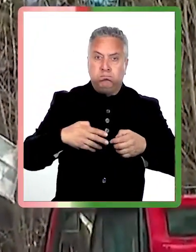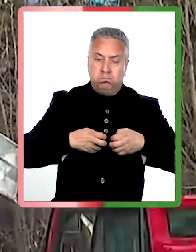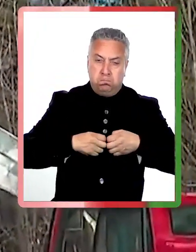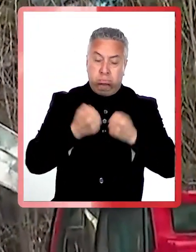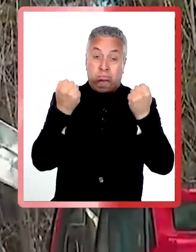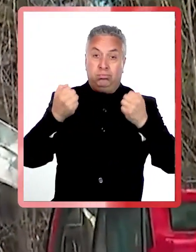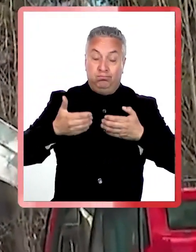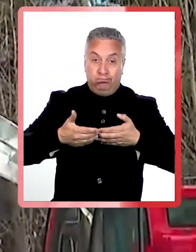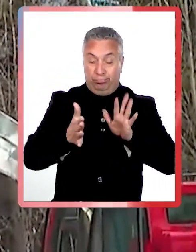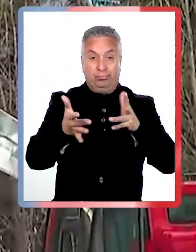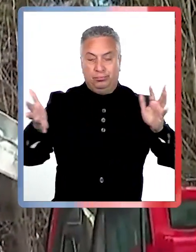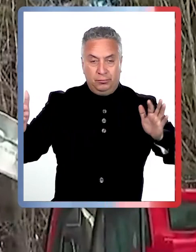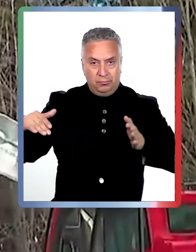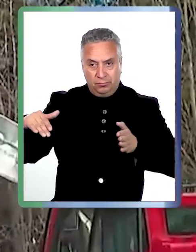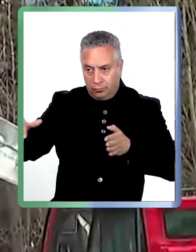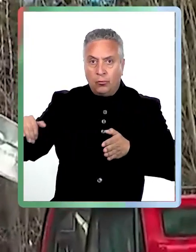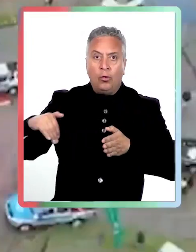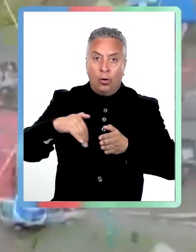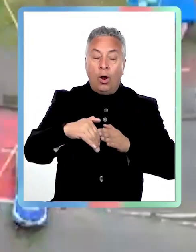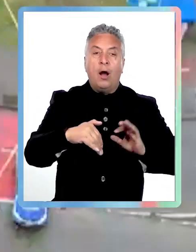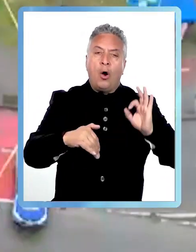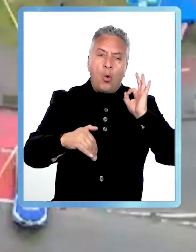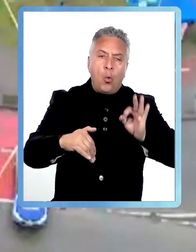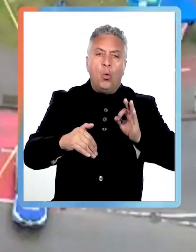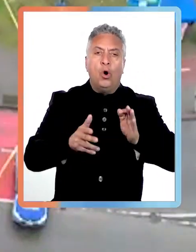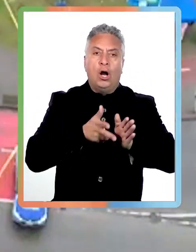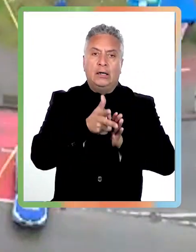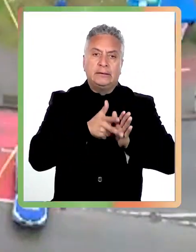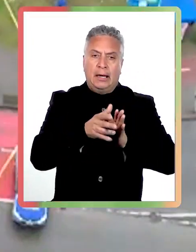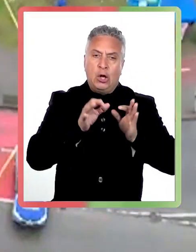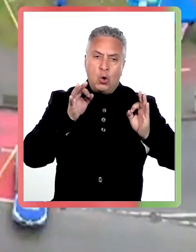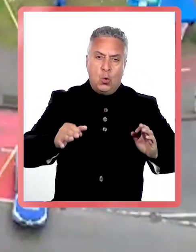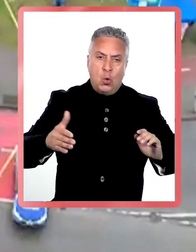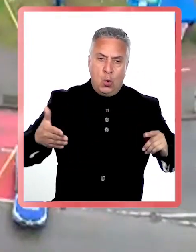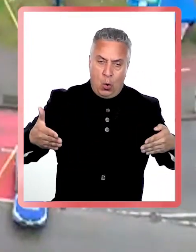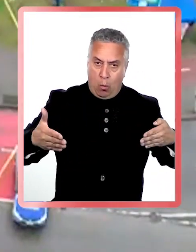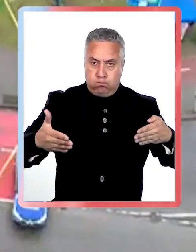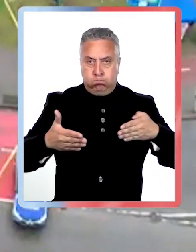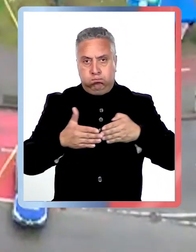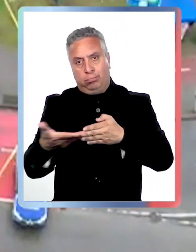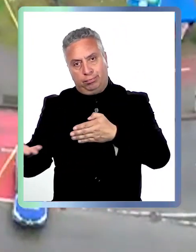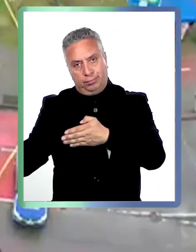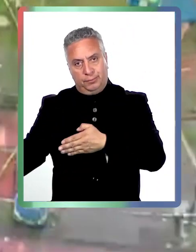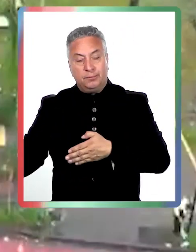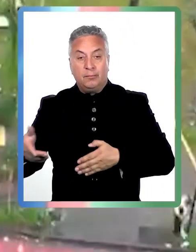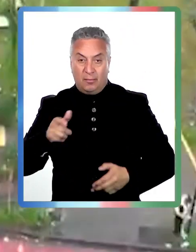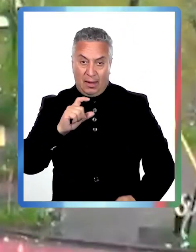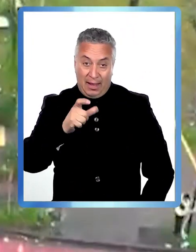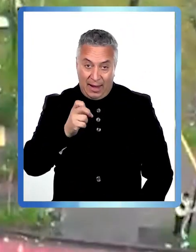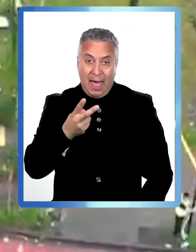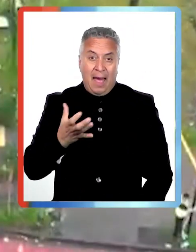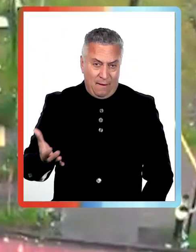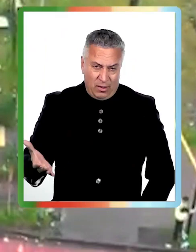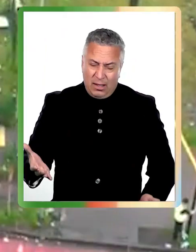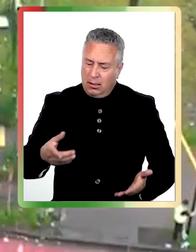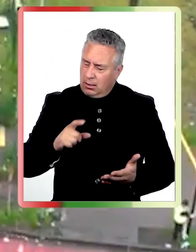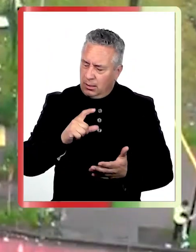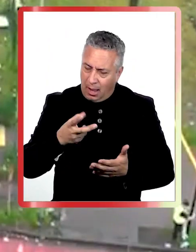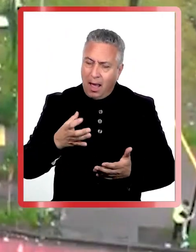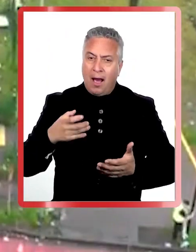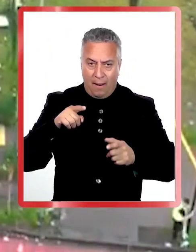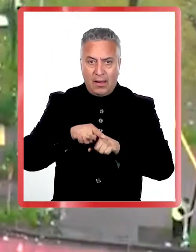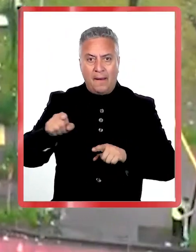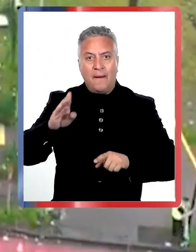produciendo este accidente que es tremendamente grave. De hecho, es el accidente más grave que tiene el biotren